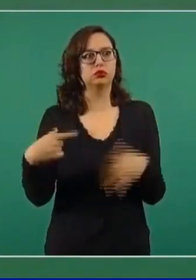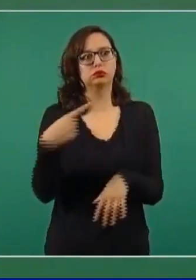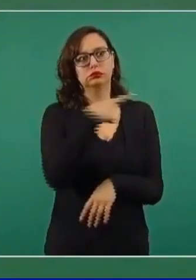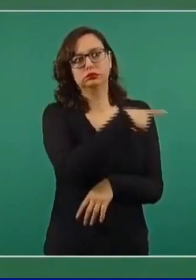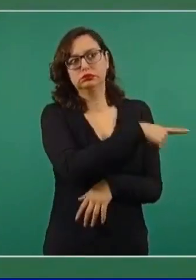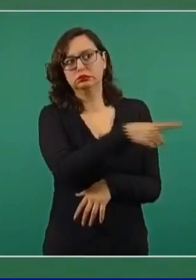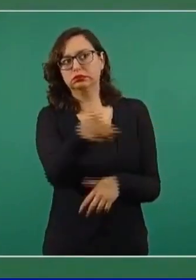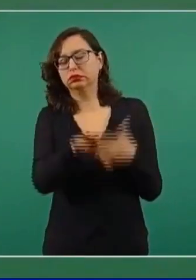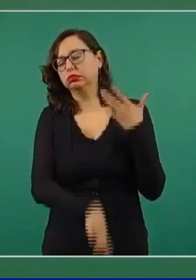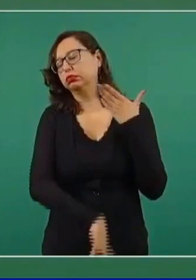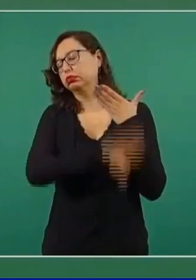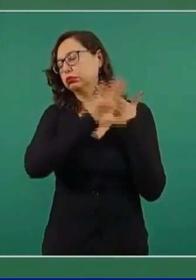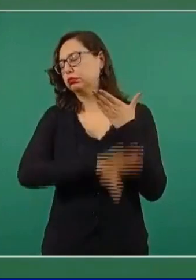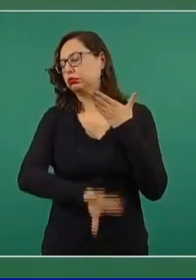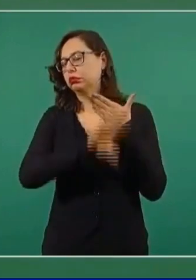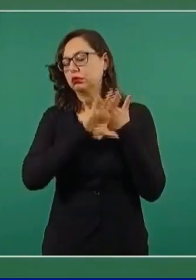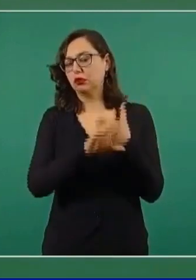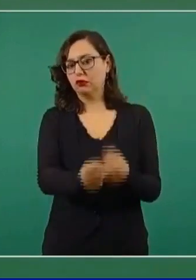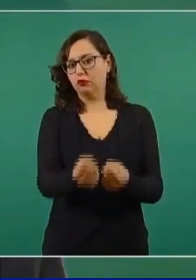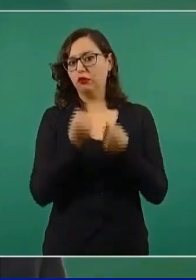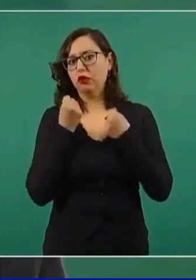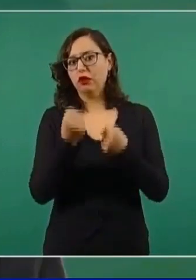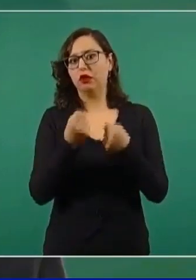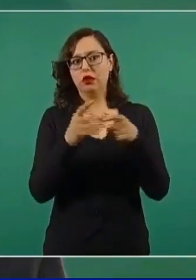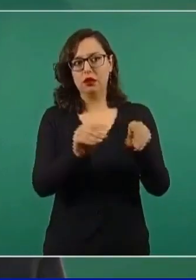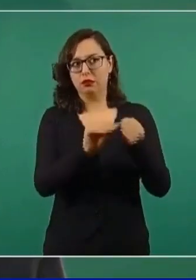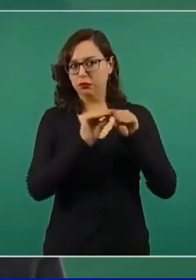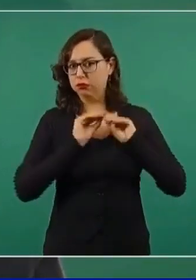saldría, me volvería famosísimo.